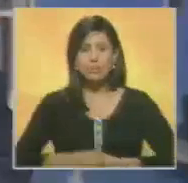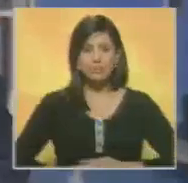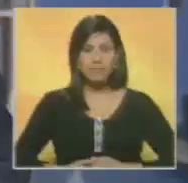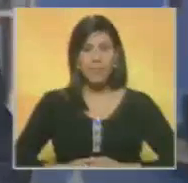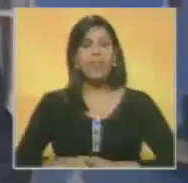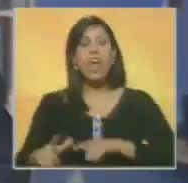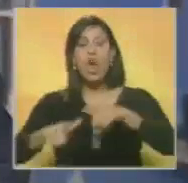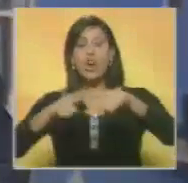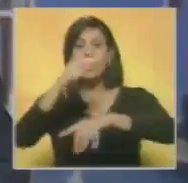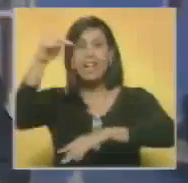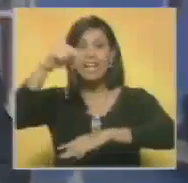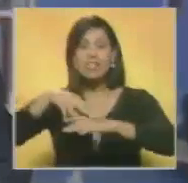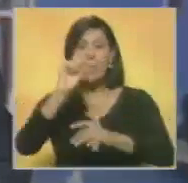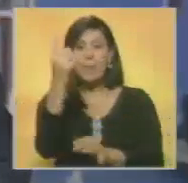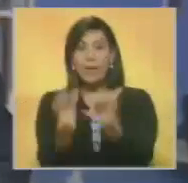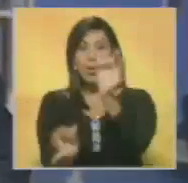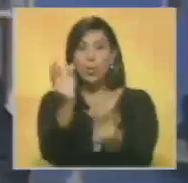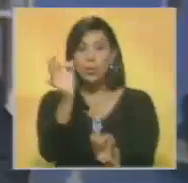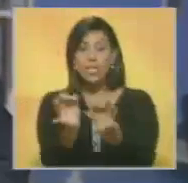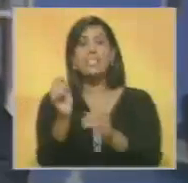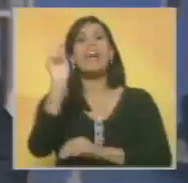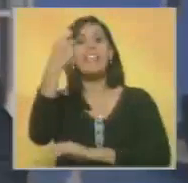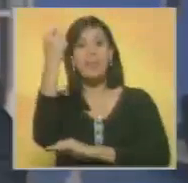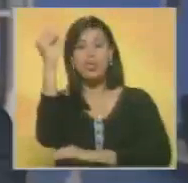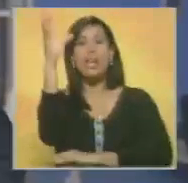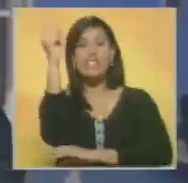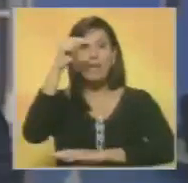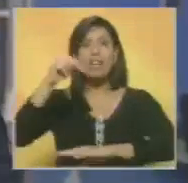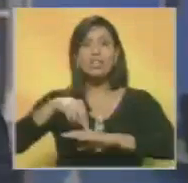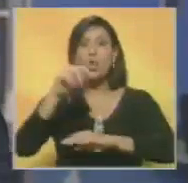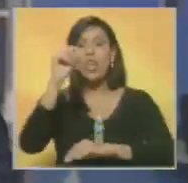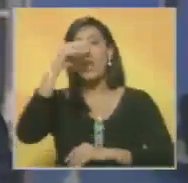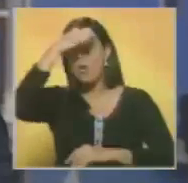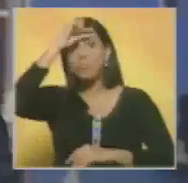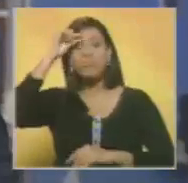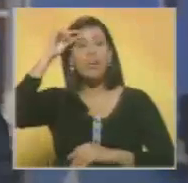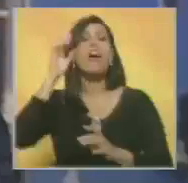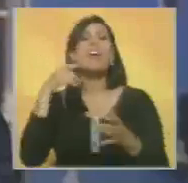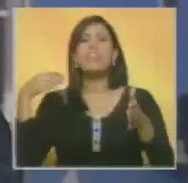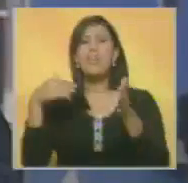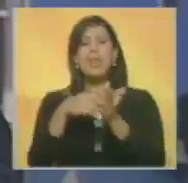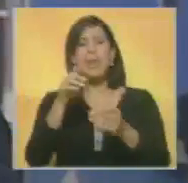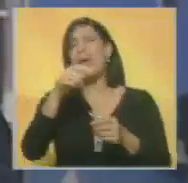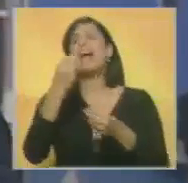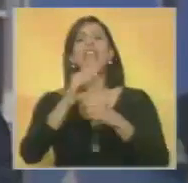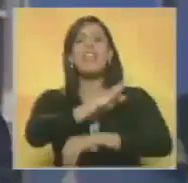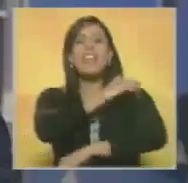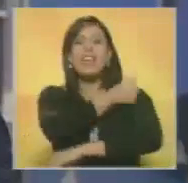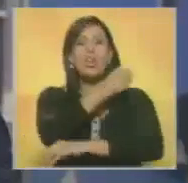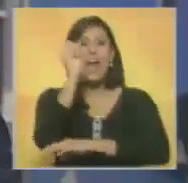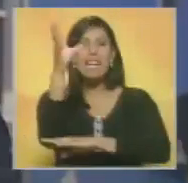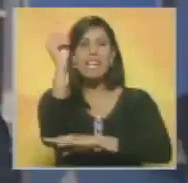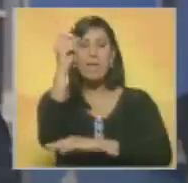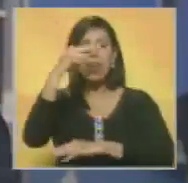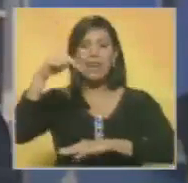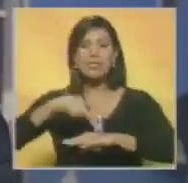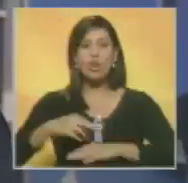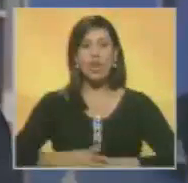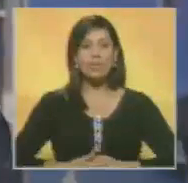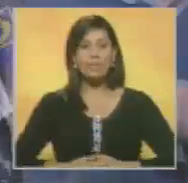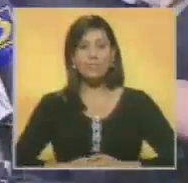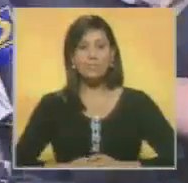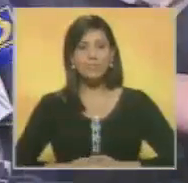El Coordinador Nacional de Primera Justicia y Diputado de la Asamblea Nacional, Julio Borges, cuestionó la conformación de la nueva directiva de la Asamblea Nacional.